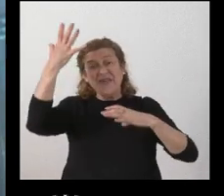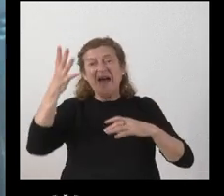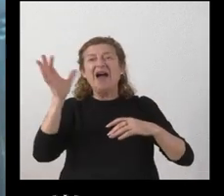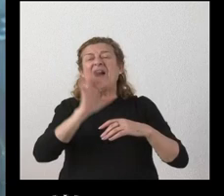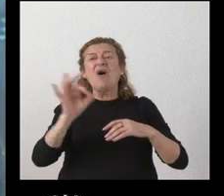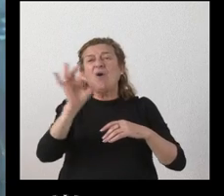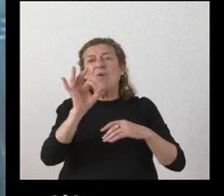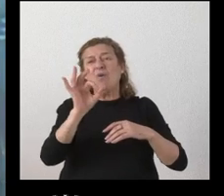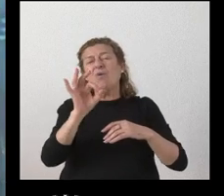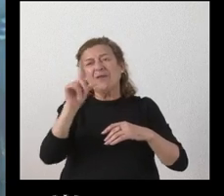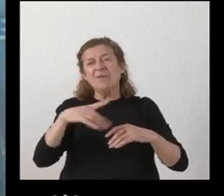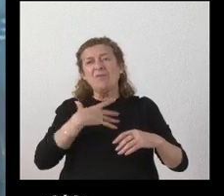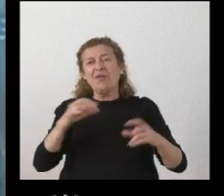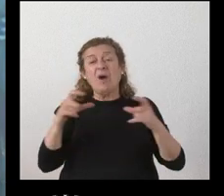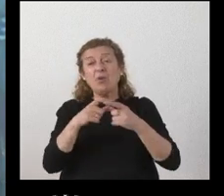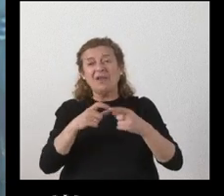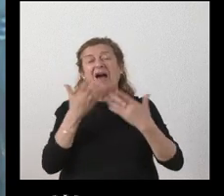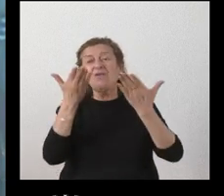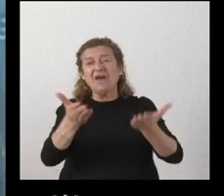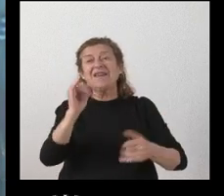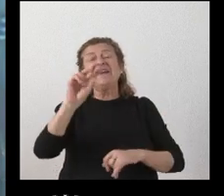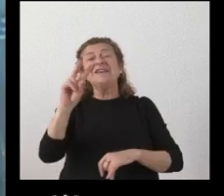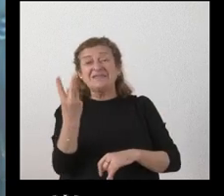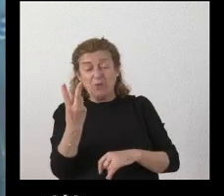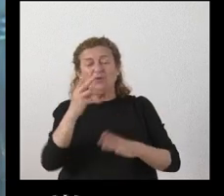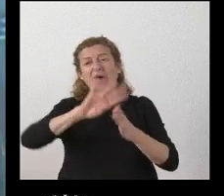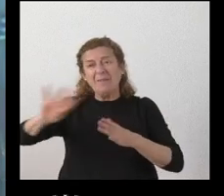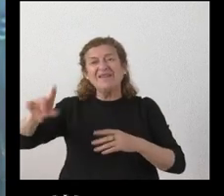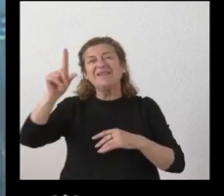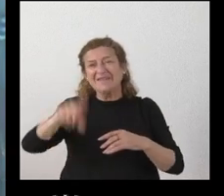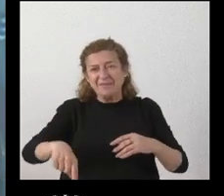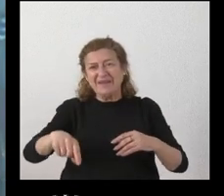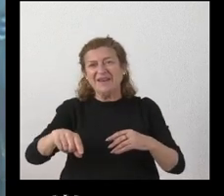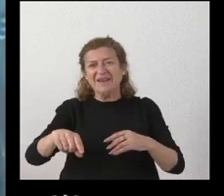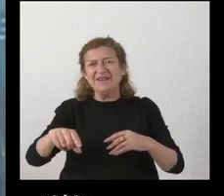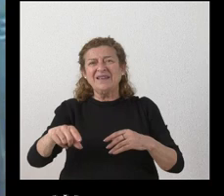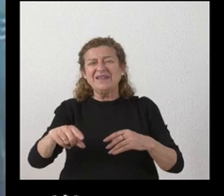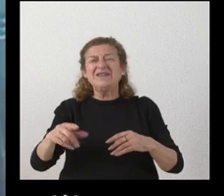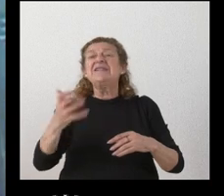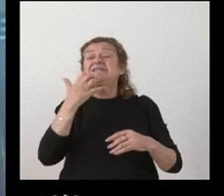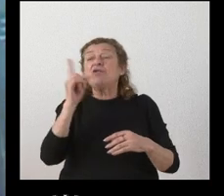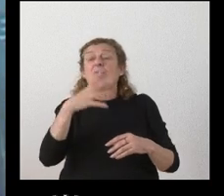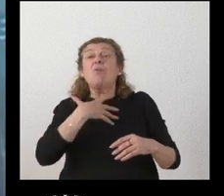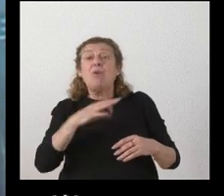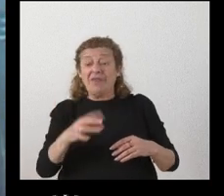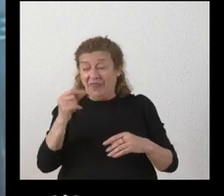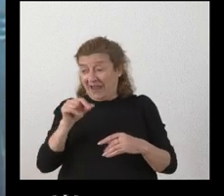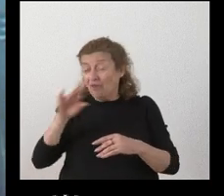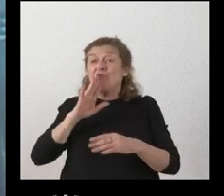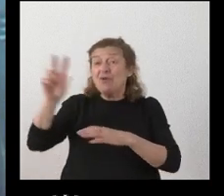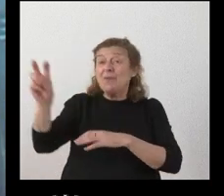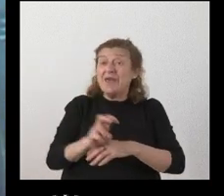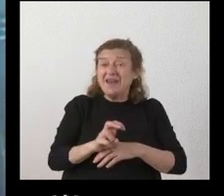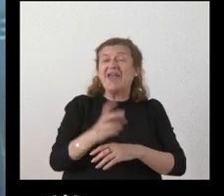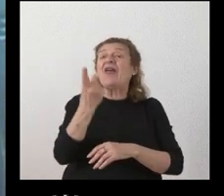valoración de la Junta de poder ayudar y en segundo lugar aparte también que creo que si no podrían salir esos fondos del